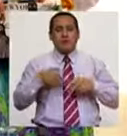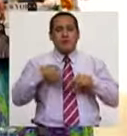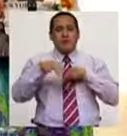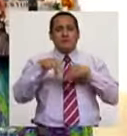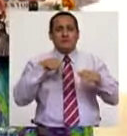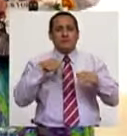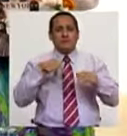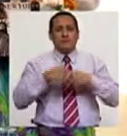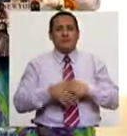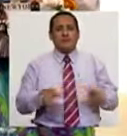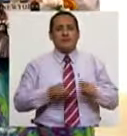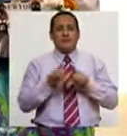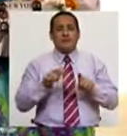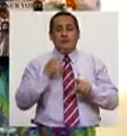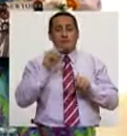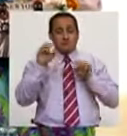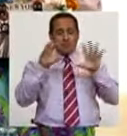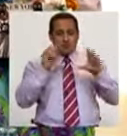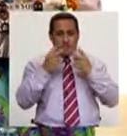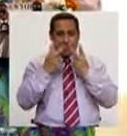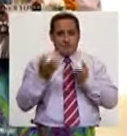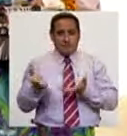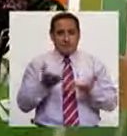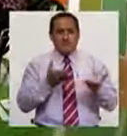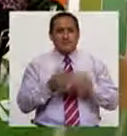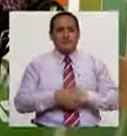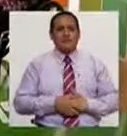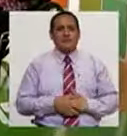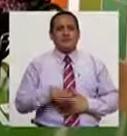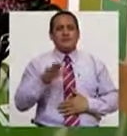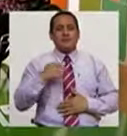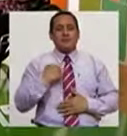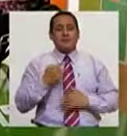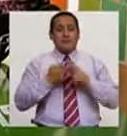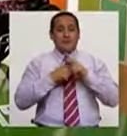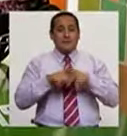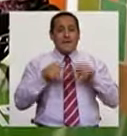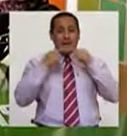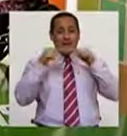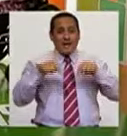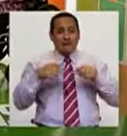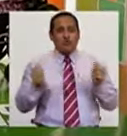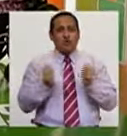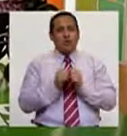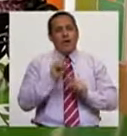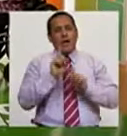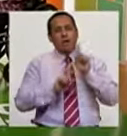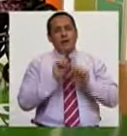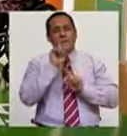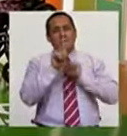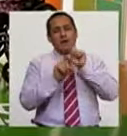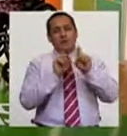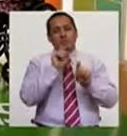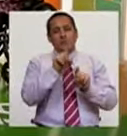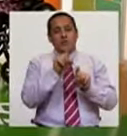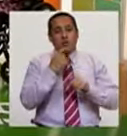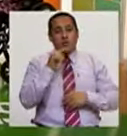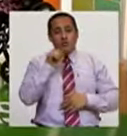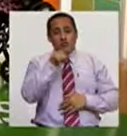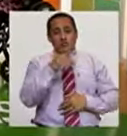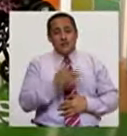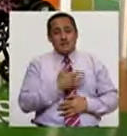moverse, por favor? ya La productor dice que sí, a ver, no. Vamos a preguntar, vamos a iniciar esto con unas preguntas claves. A ver,